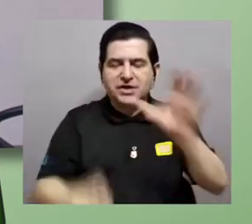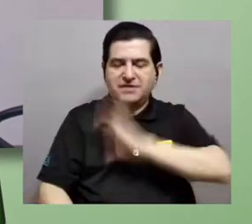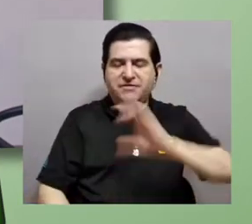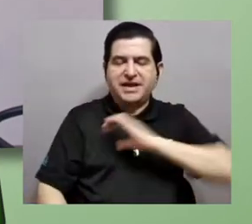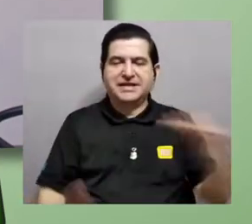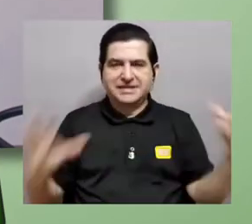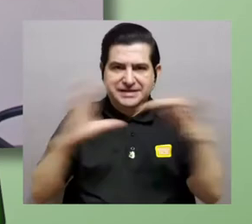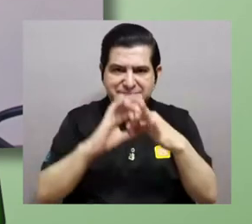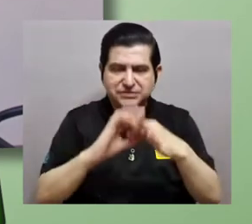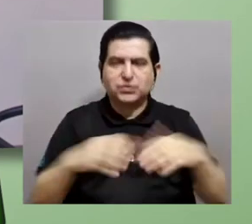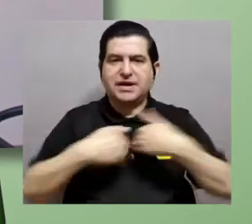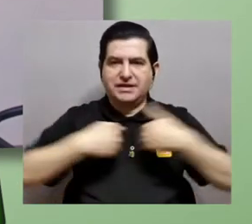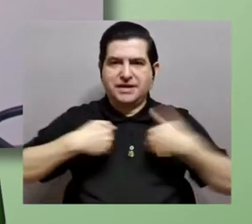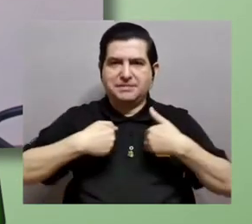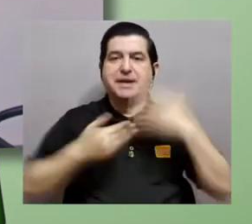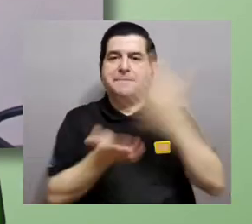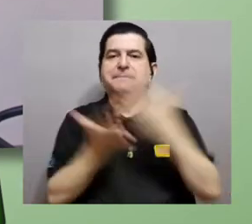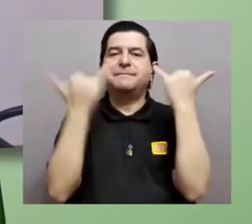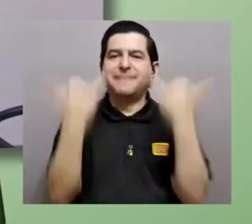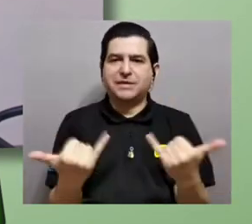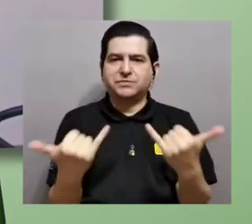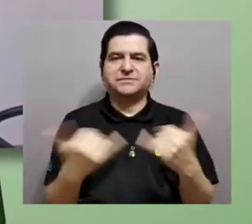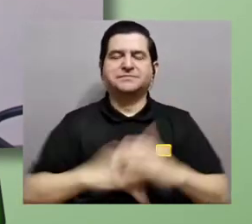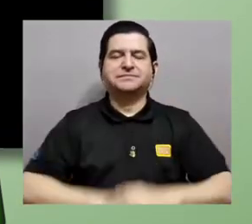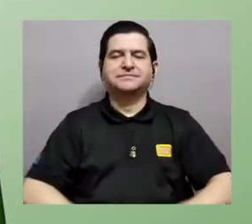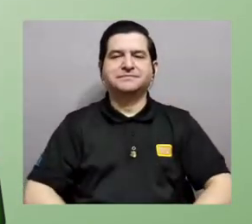sexuales en los animales. Vamos a una pausa.